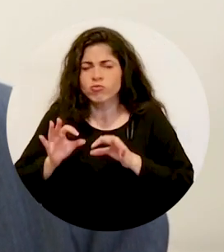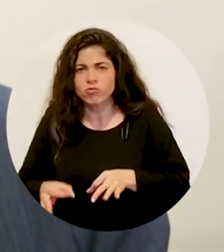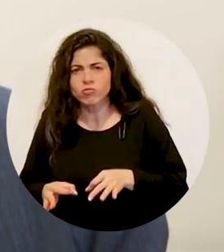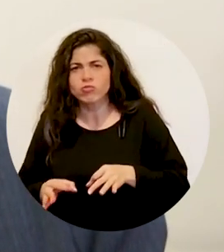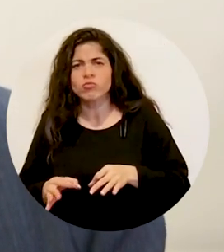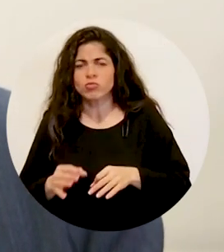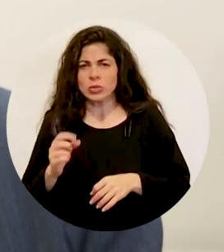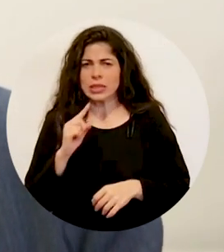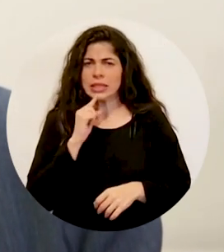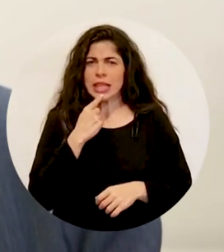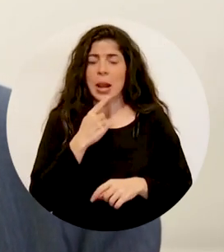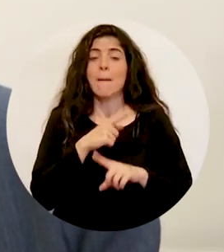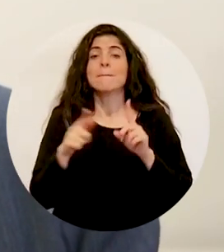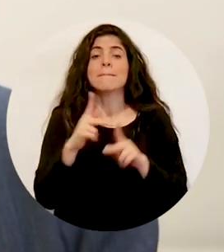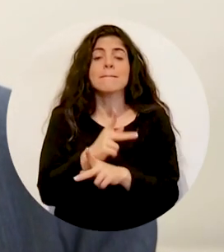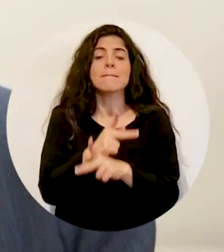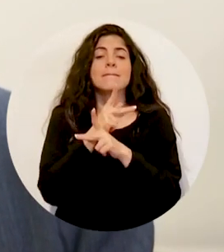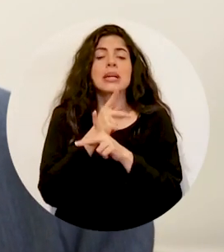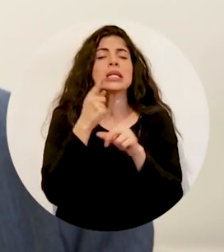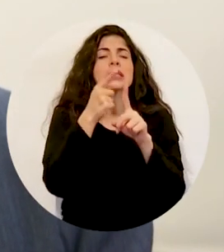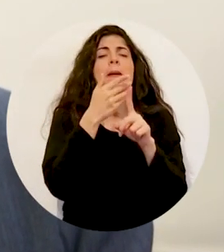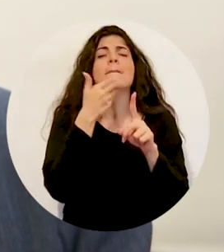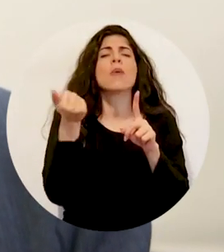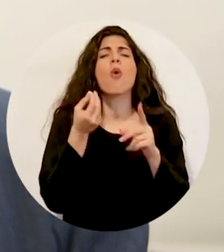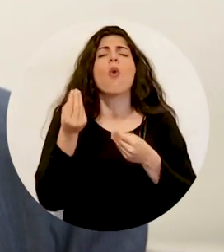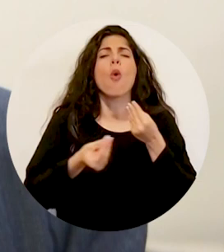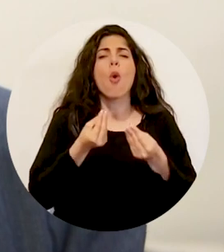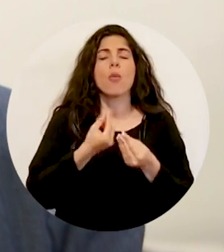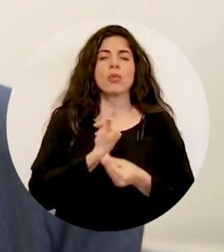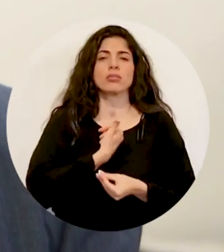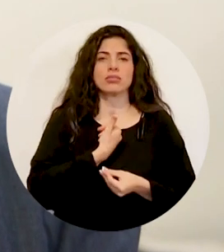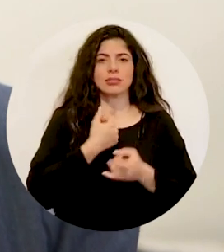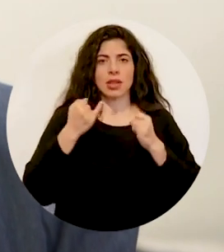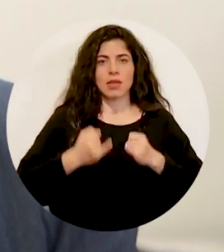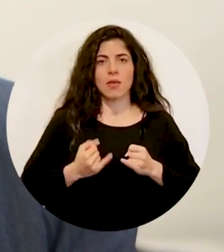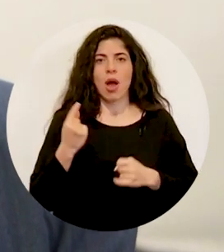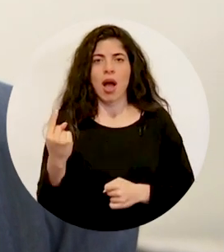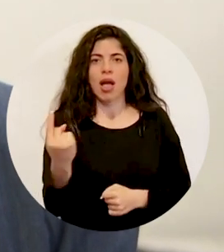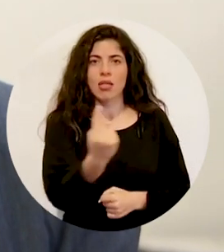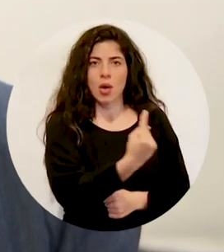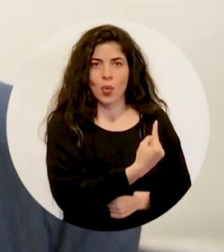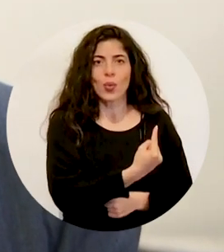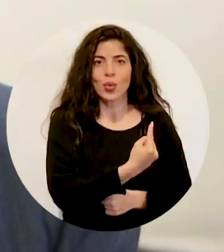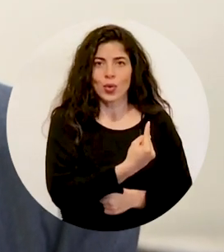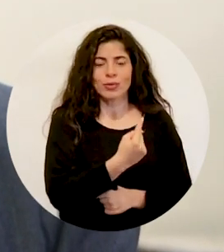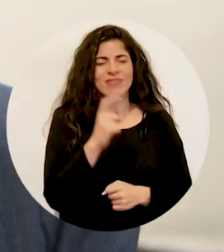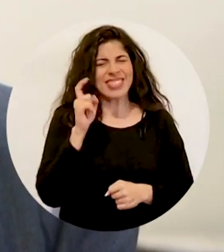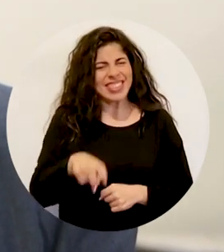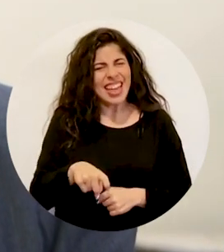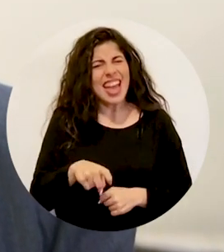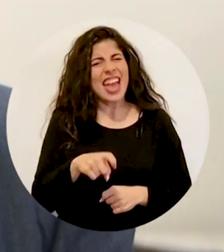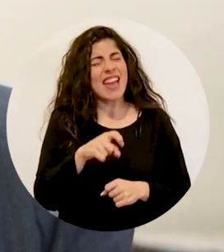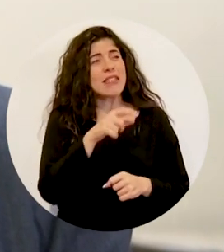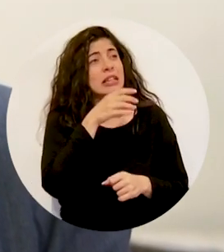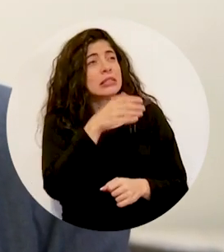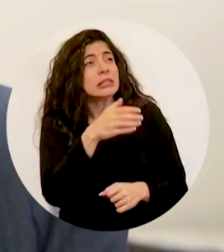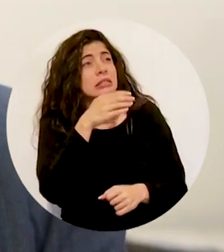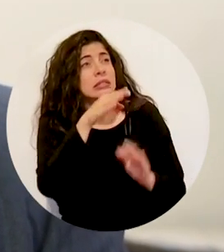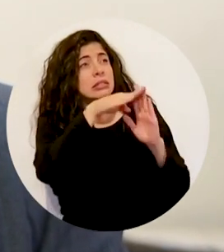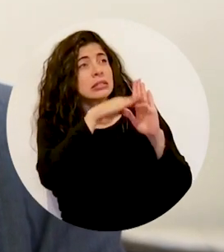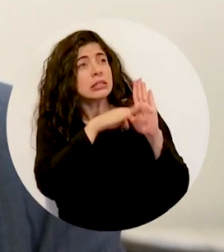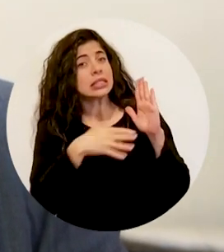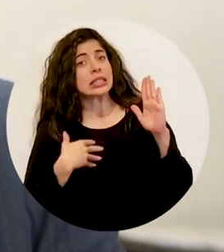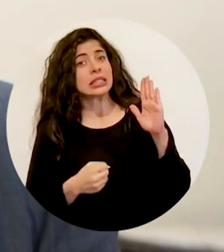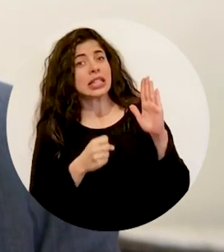pero la mejor prevención está en cada uno de nosotros. Tenemos que seguir respetando todas las recomendaciones